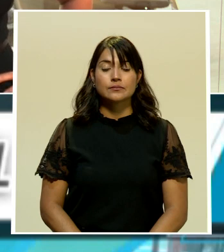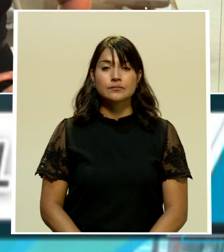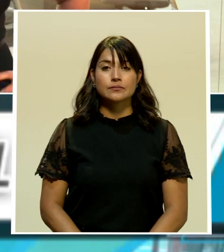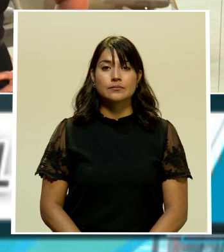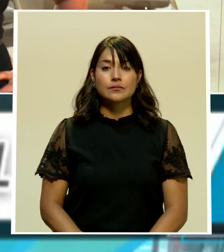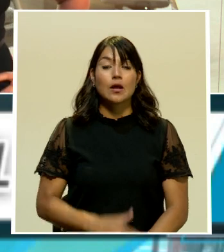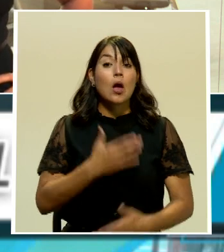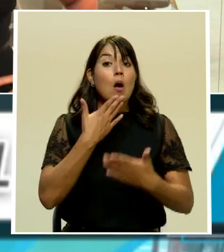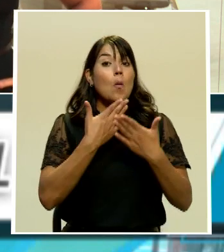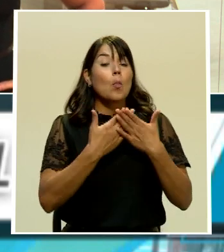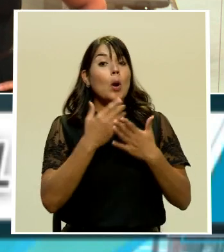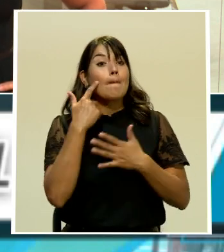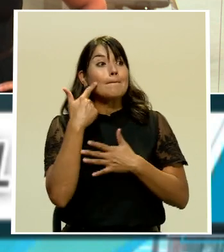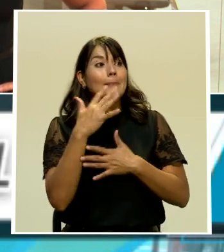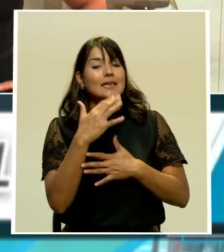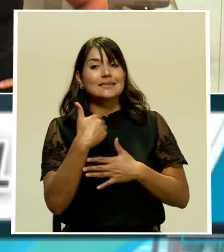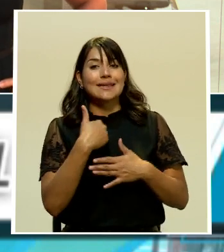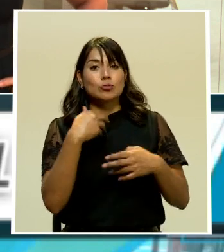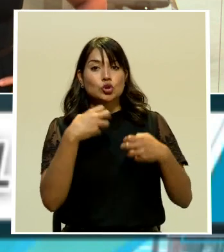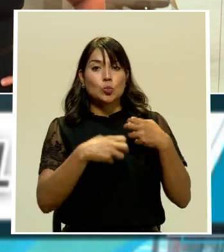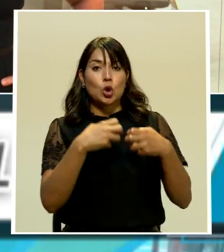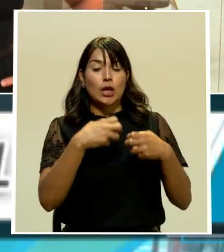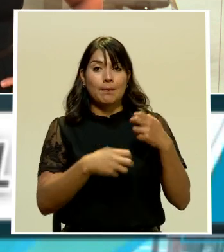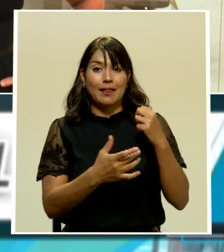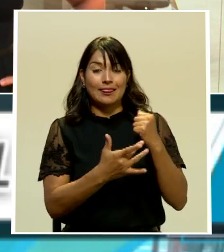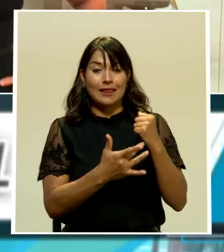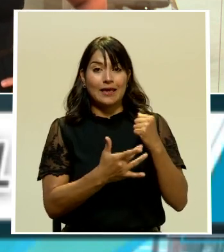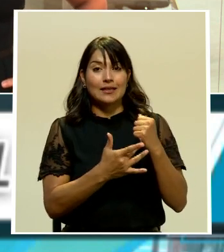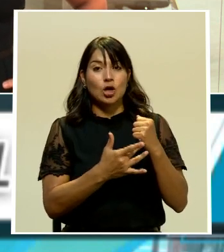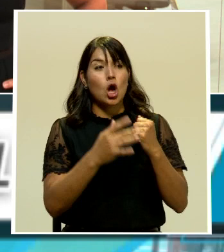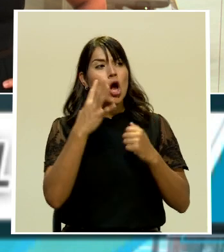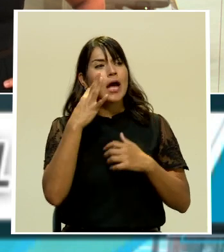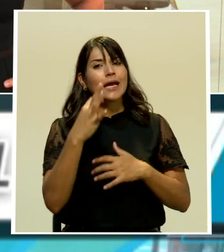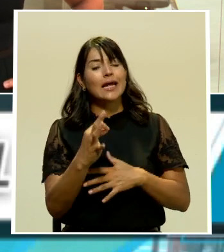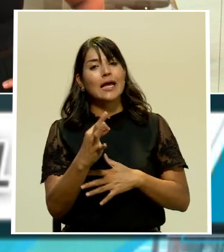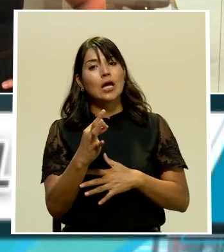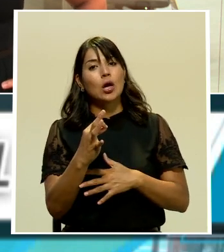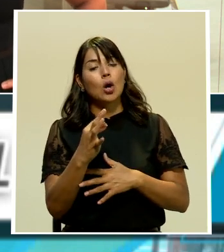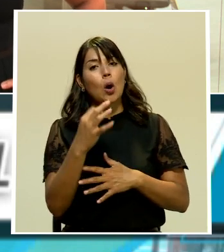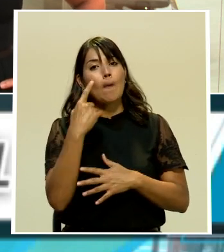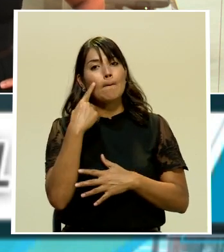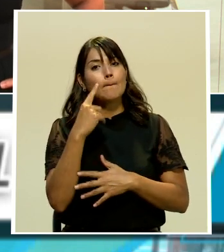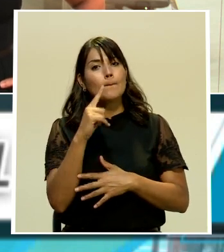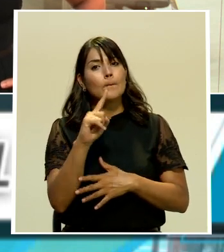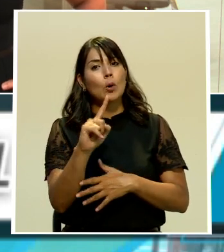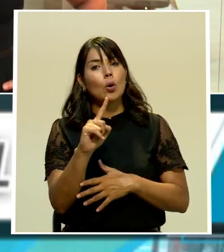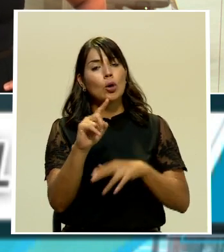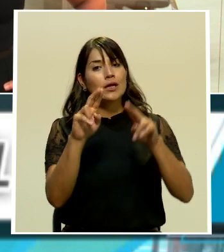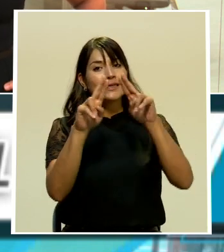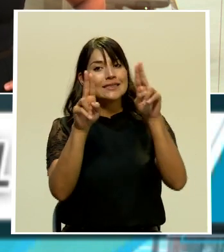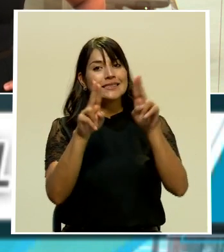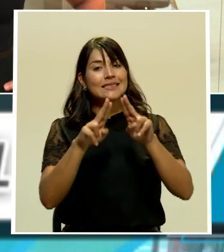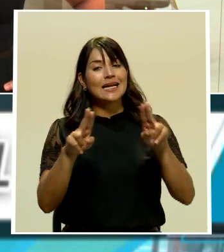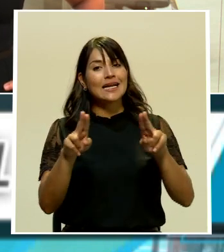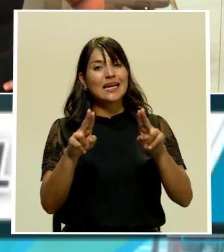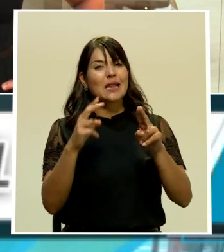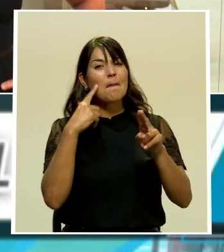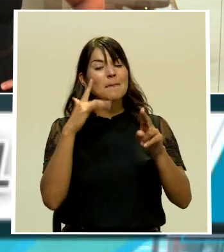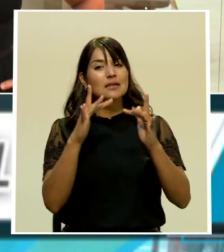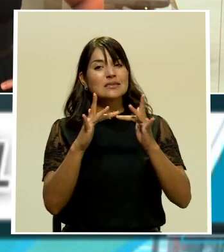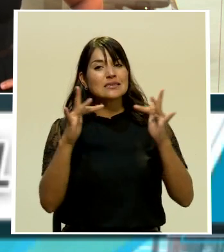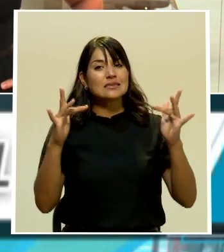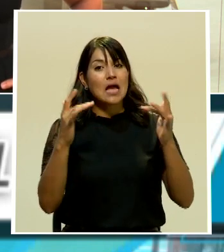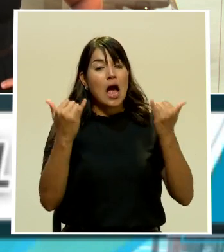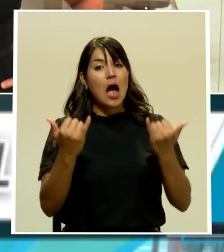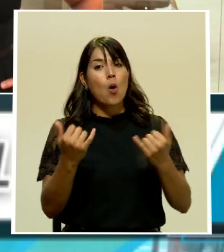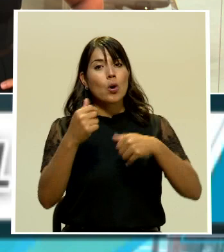Bueno, aparentemente hay algún problema técnico. Creo que es debido a la Internet. En este momento Melanie